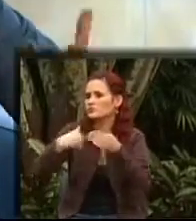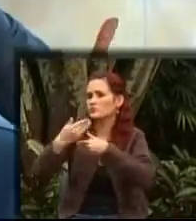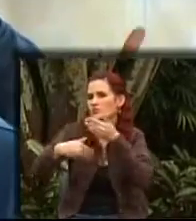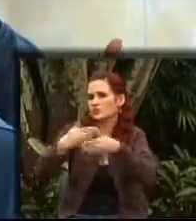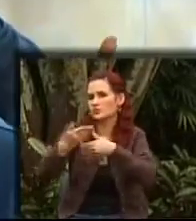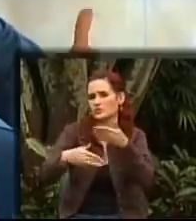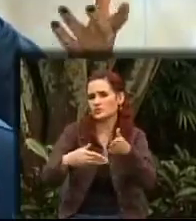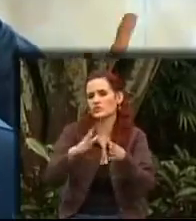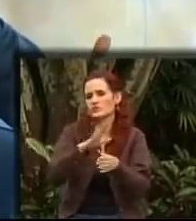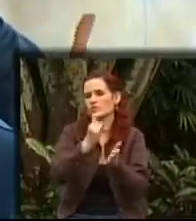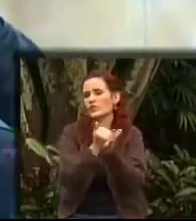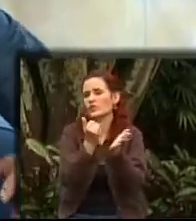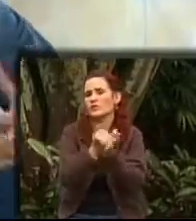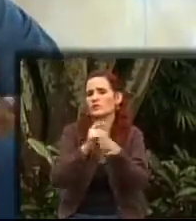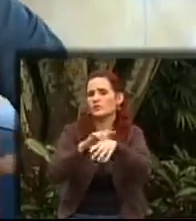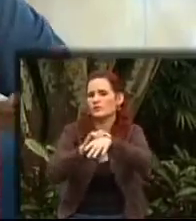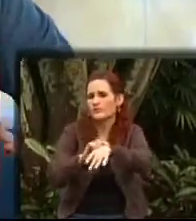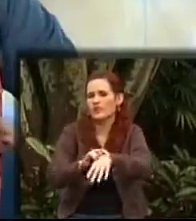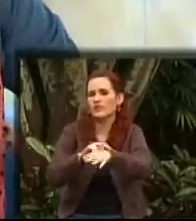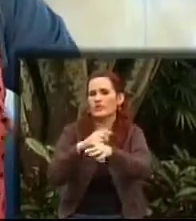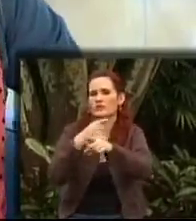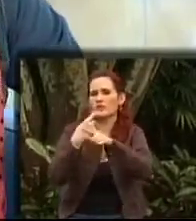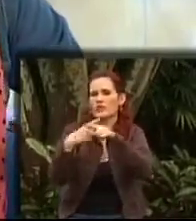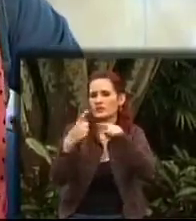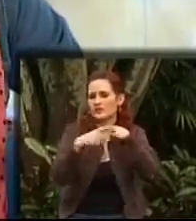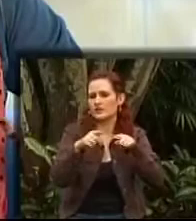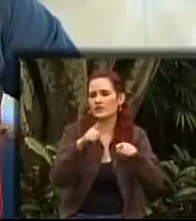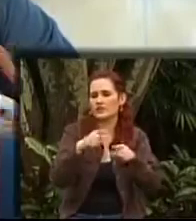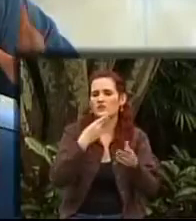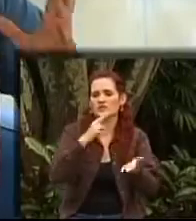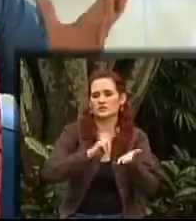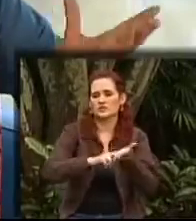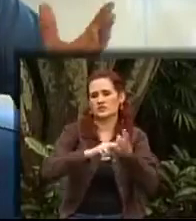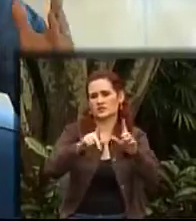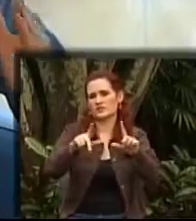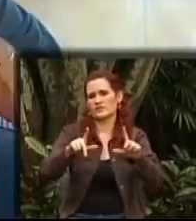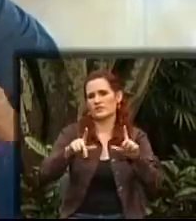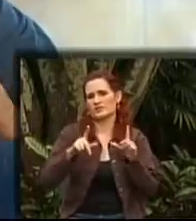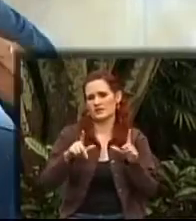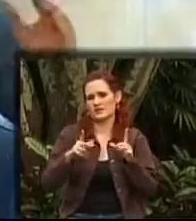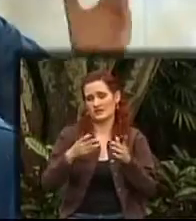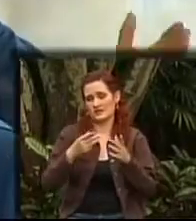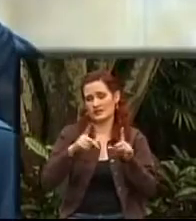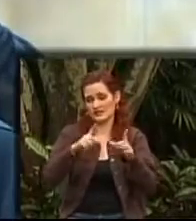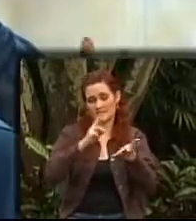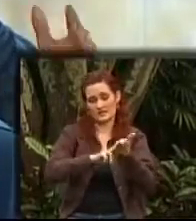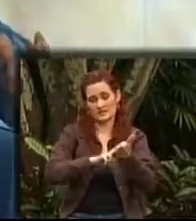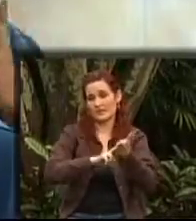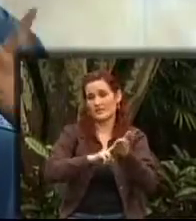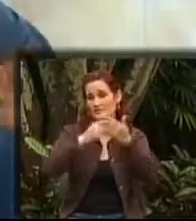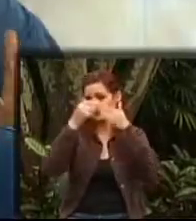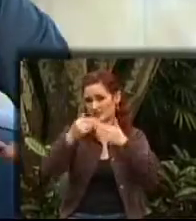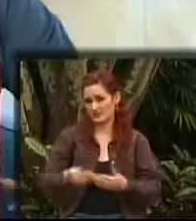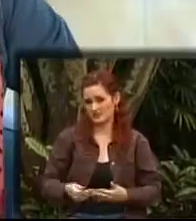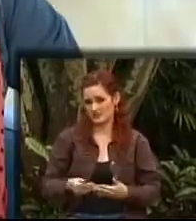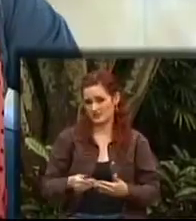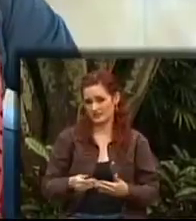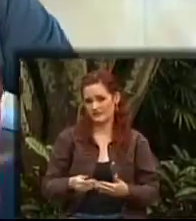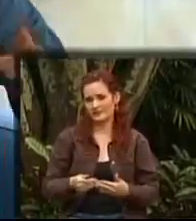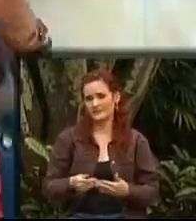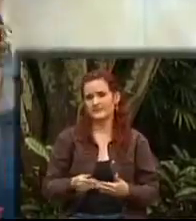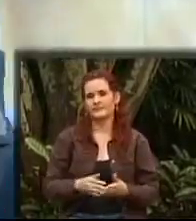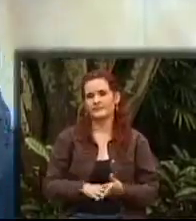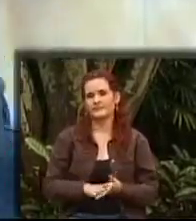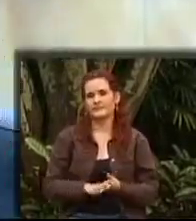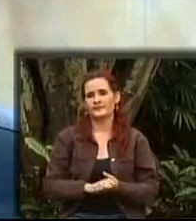junta de médicos, de personas expertas, donde se les da la certificación de incapacidad, minimalidad, discapacidad, qué es lo que tiene la persona